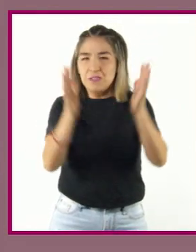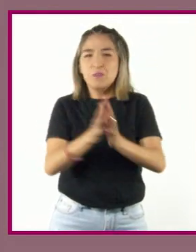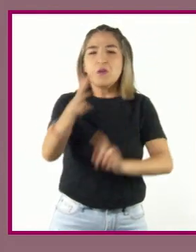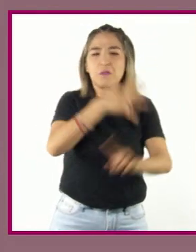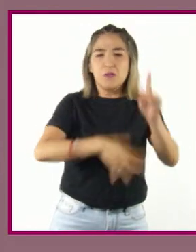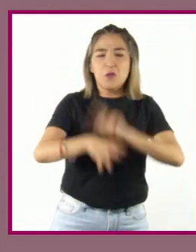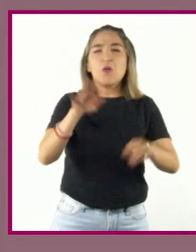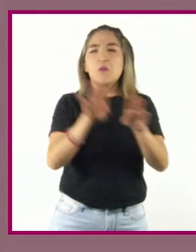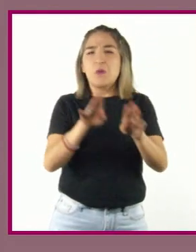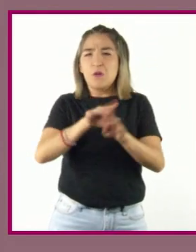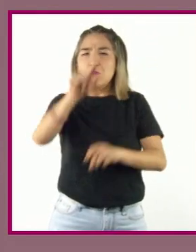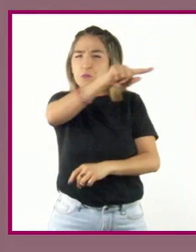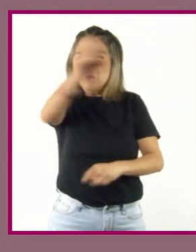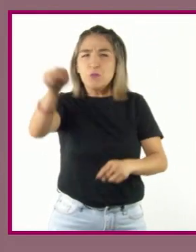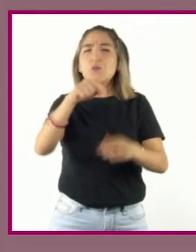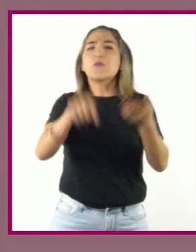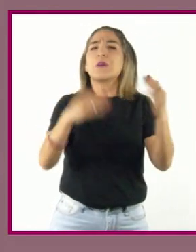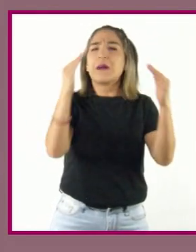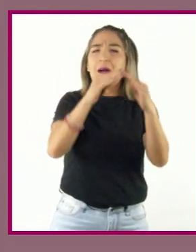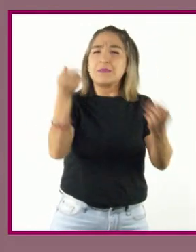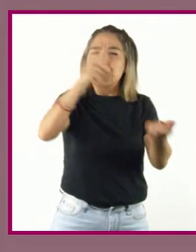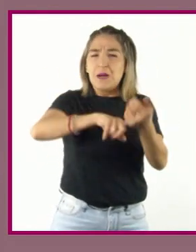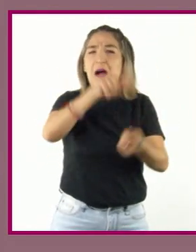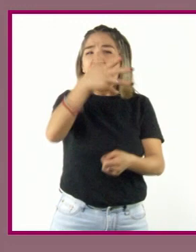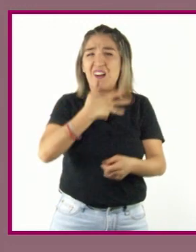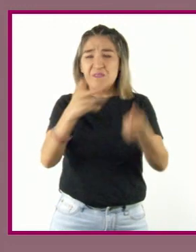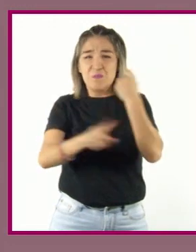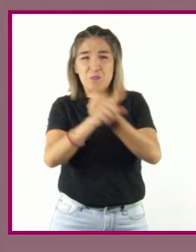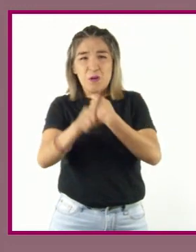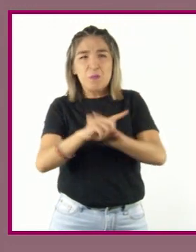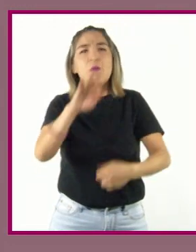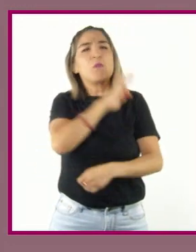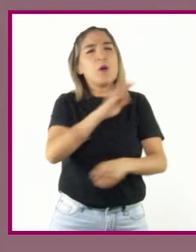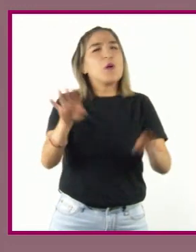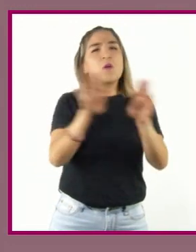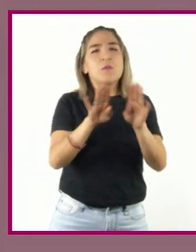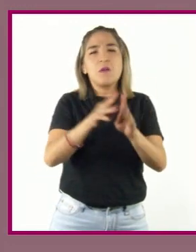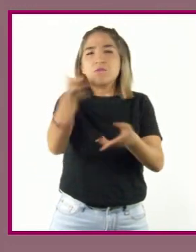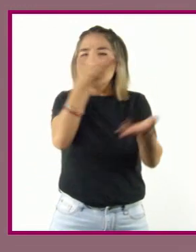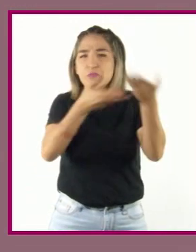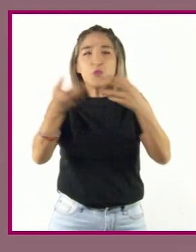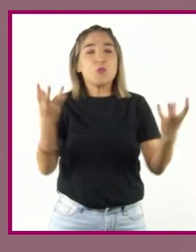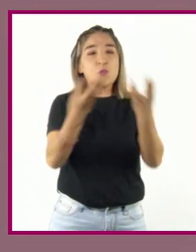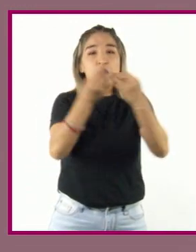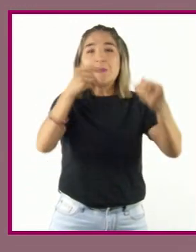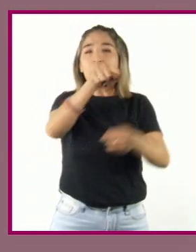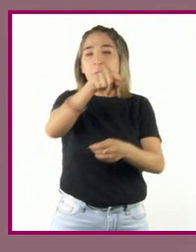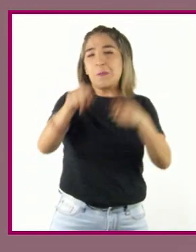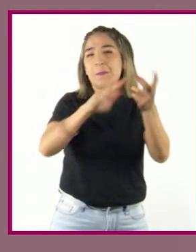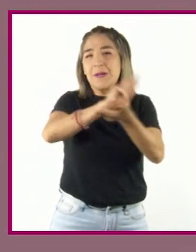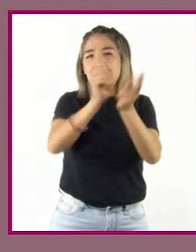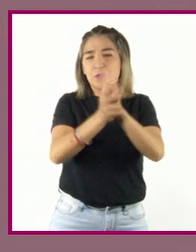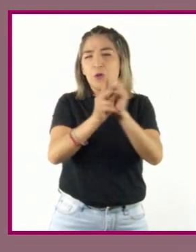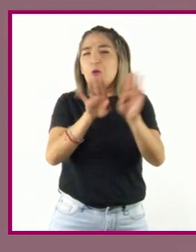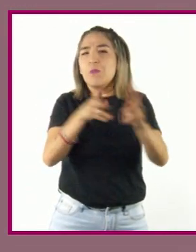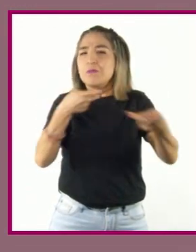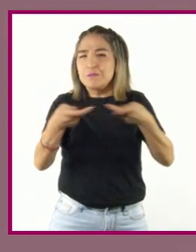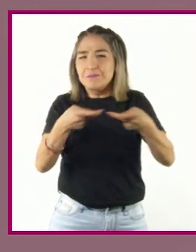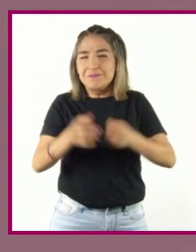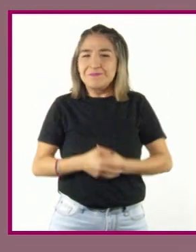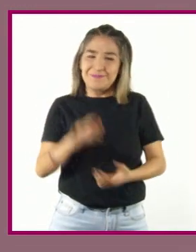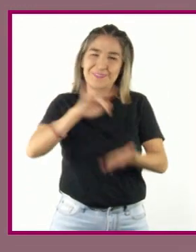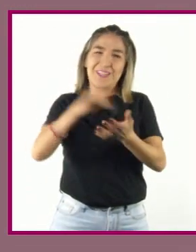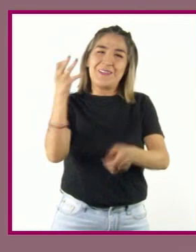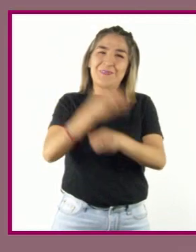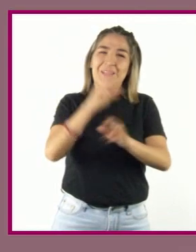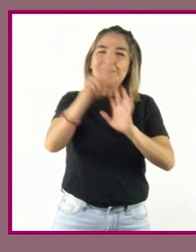conflictos en sus localidades que pueden solucionarse mediante la organización comunitaria ¡Gracias por la cápsula,